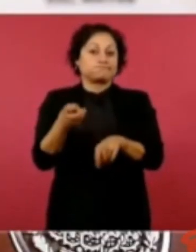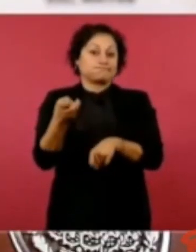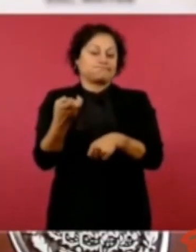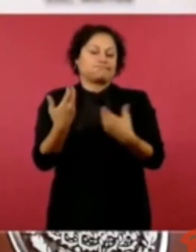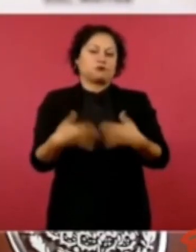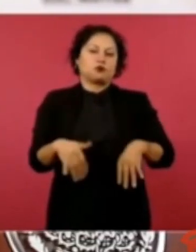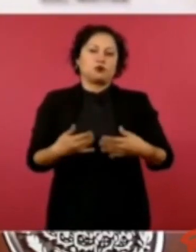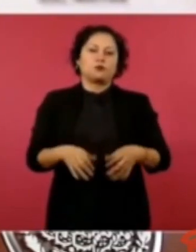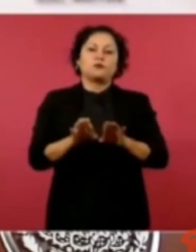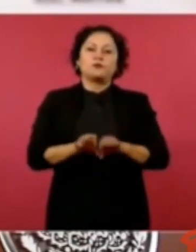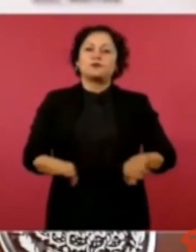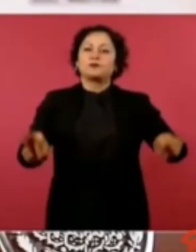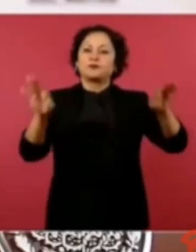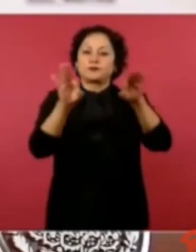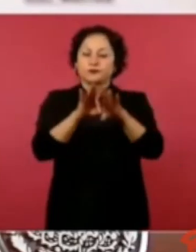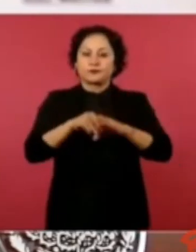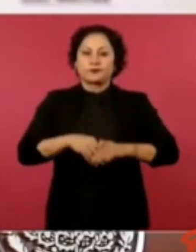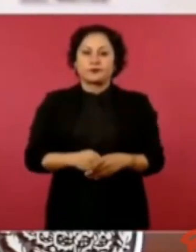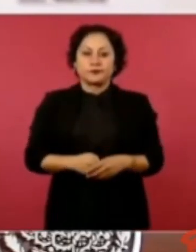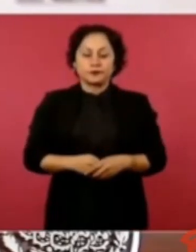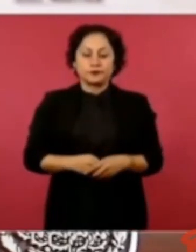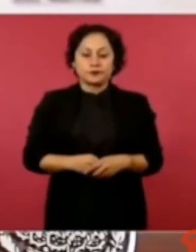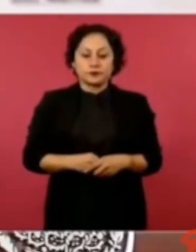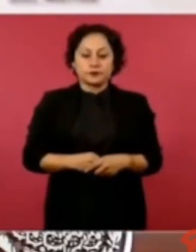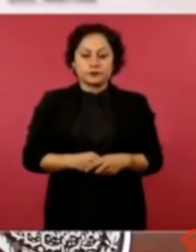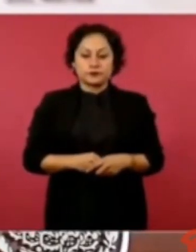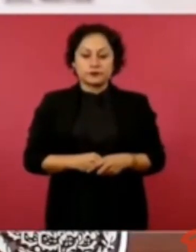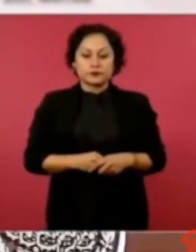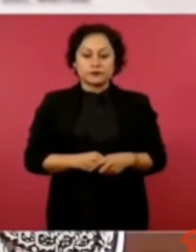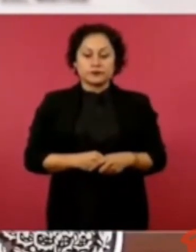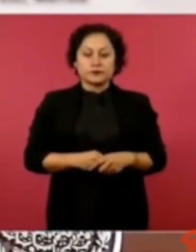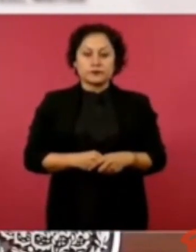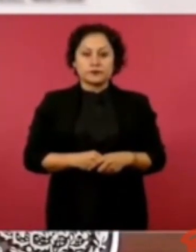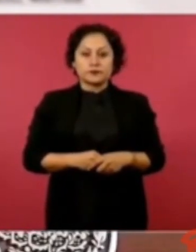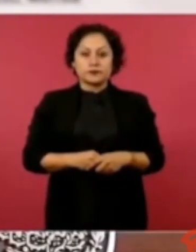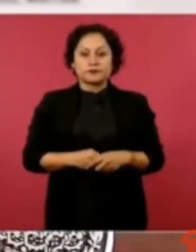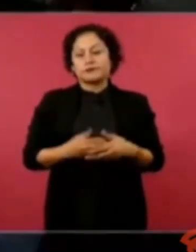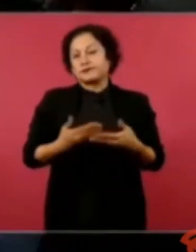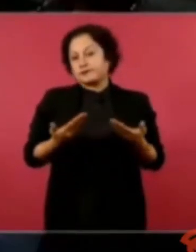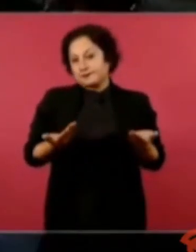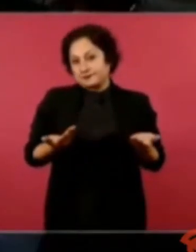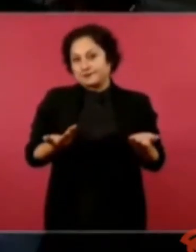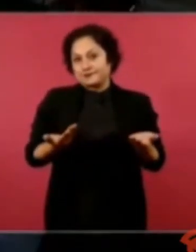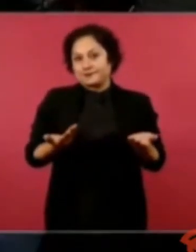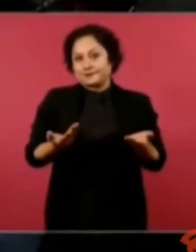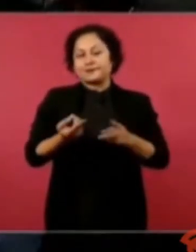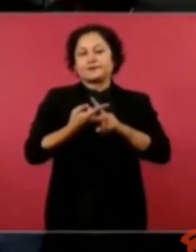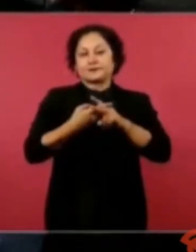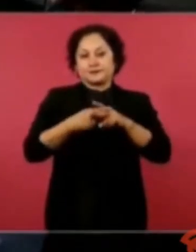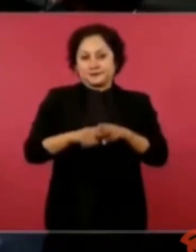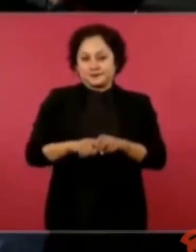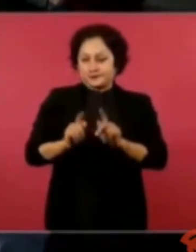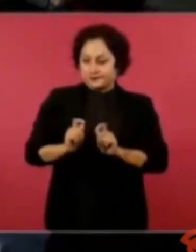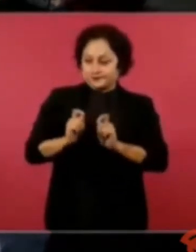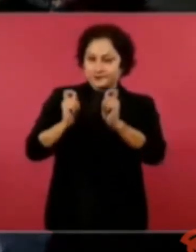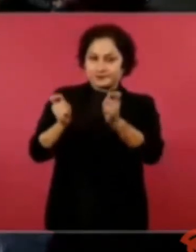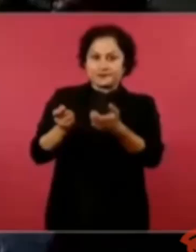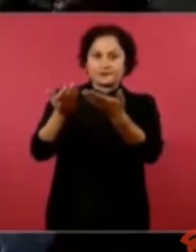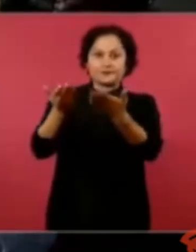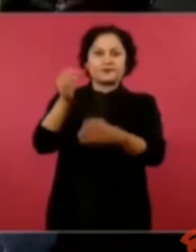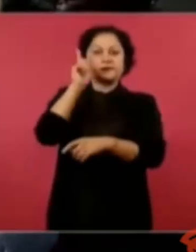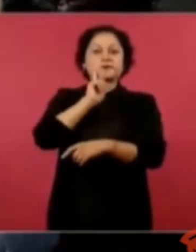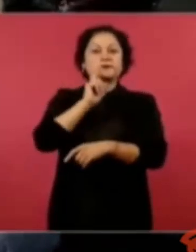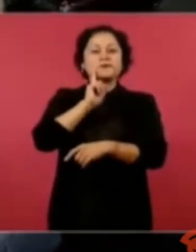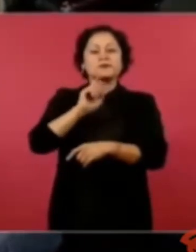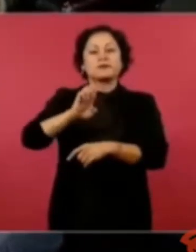De modo que le damos a Elizabeth la palabra y luego lo del